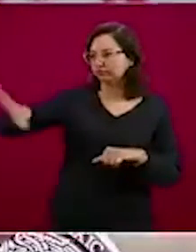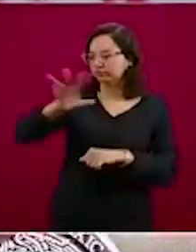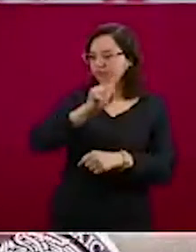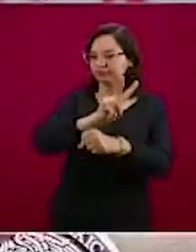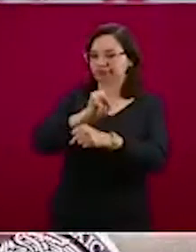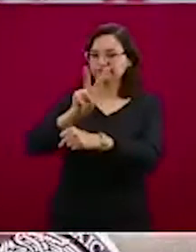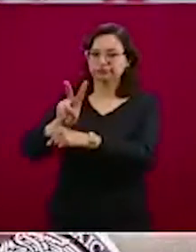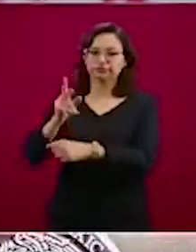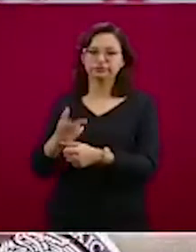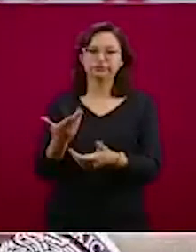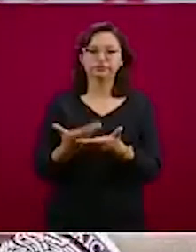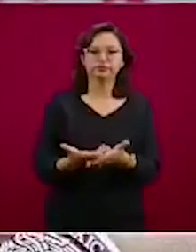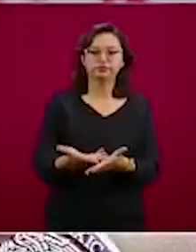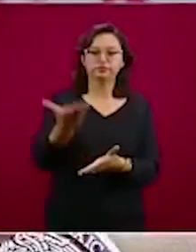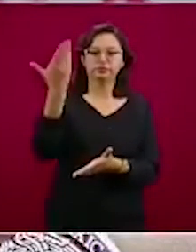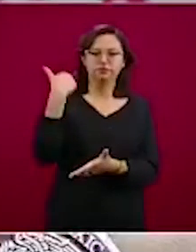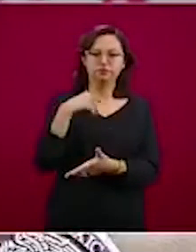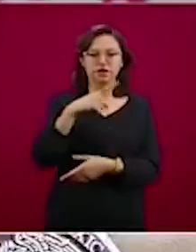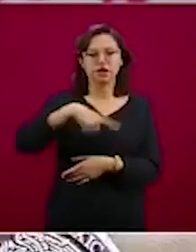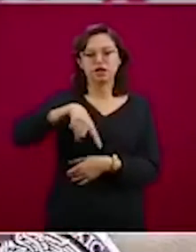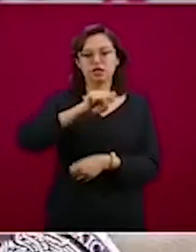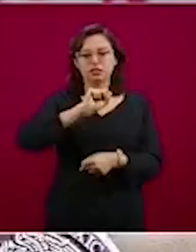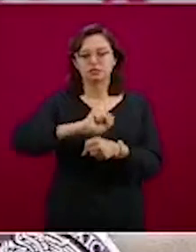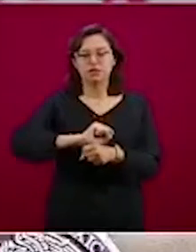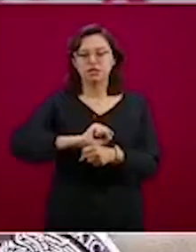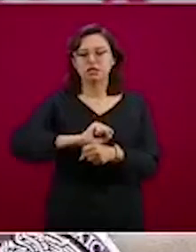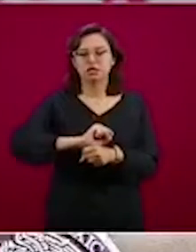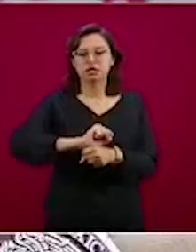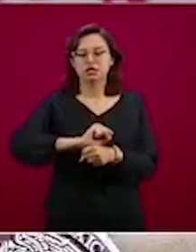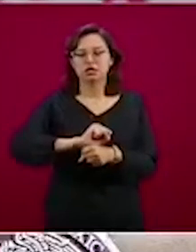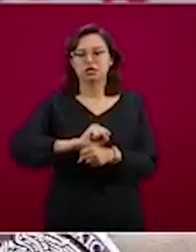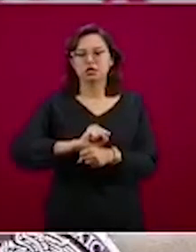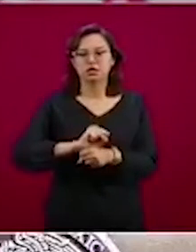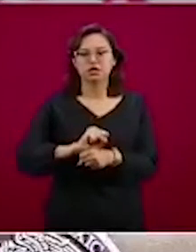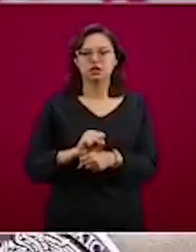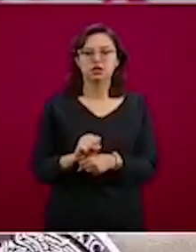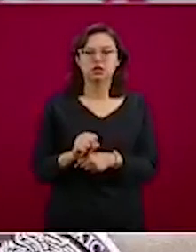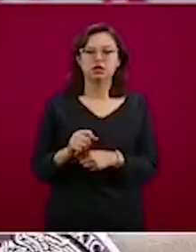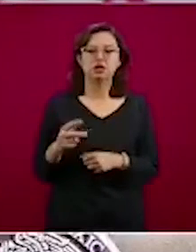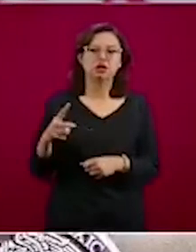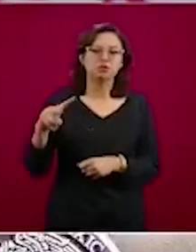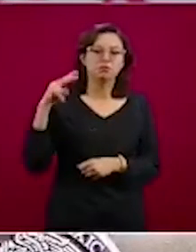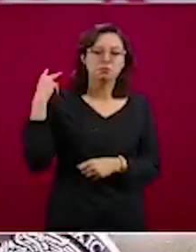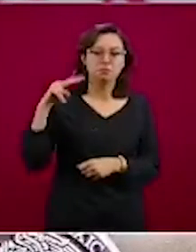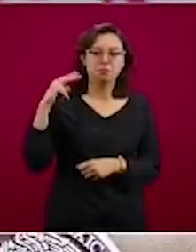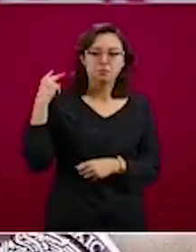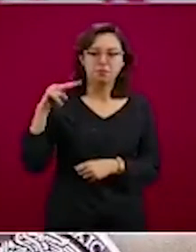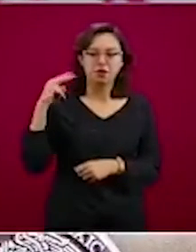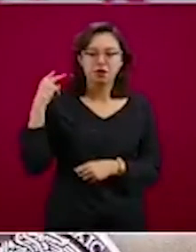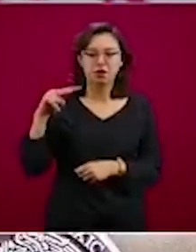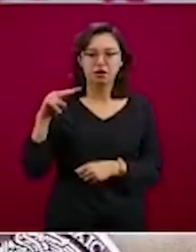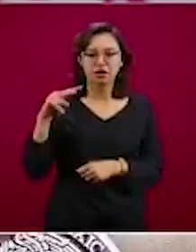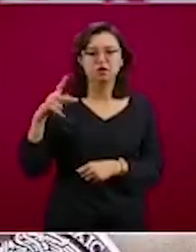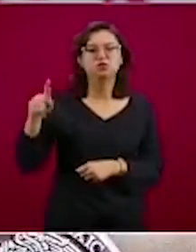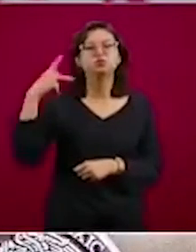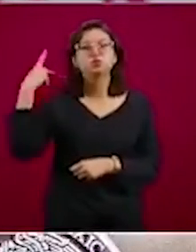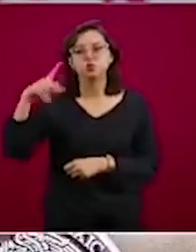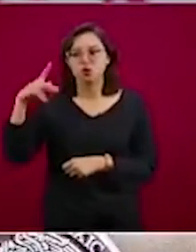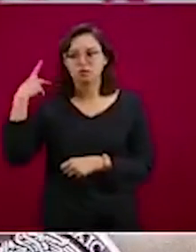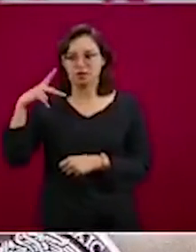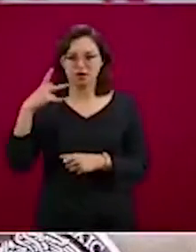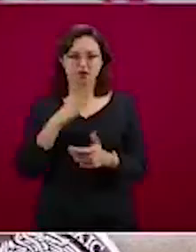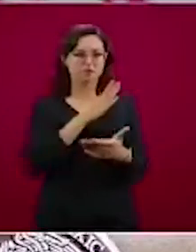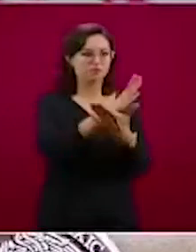corporación determina que estuvieron con integrantes del crimen organizado comiendo en un restaurante en Puebla. Durante la